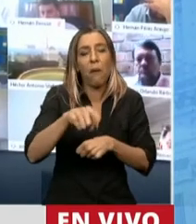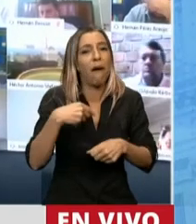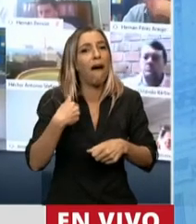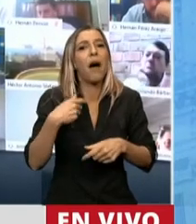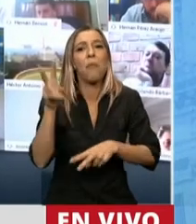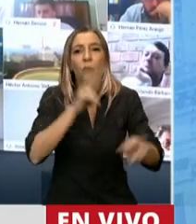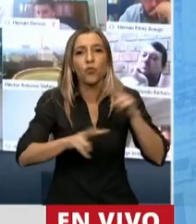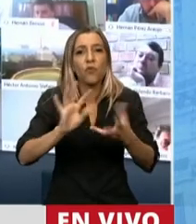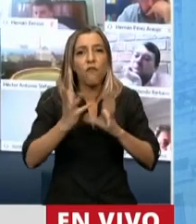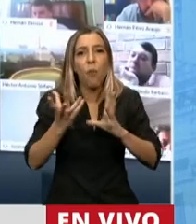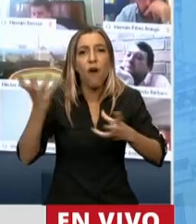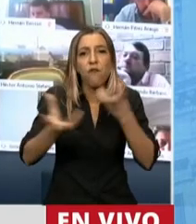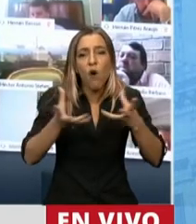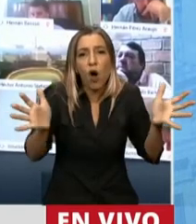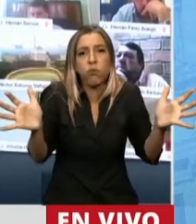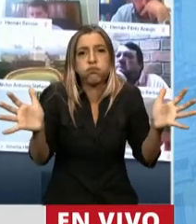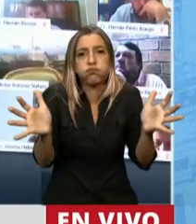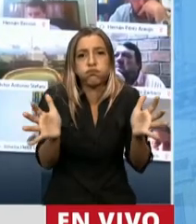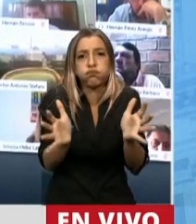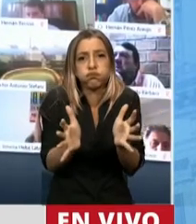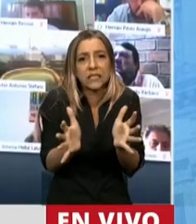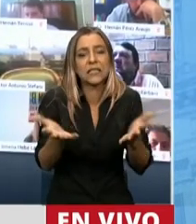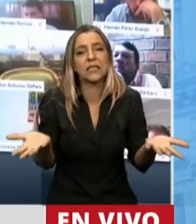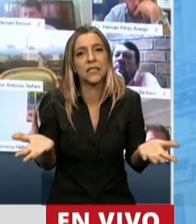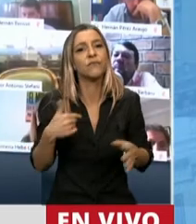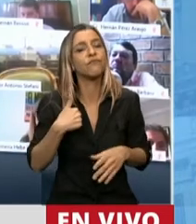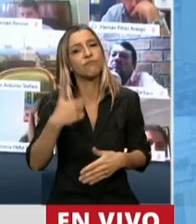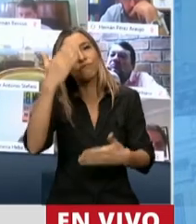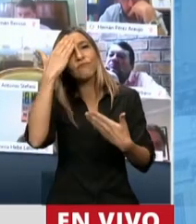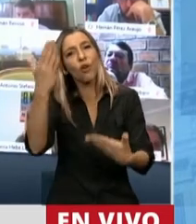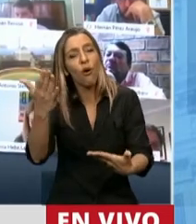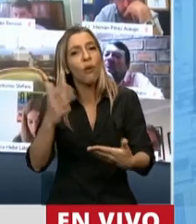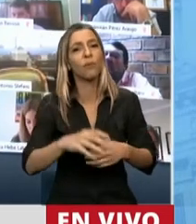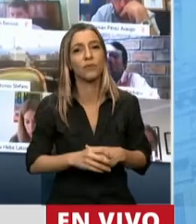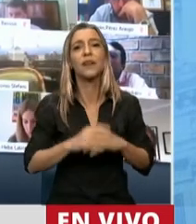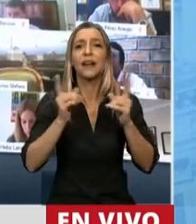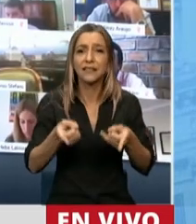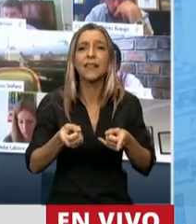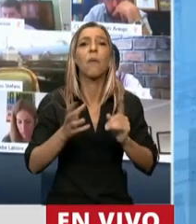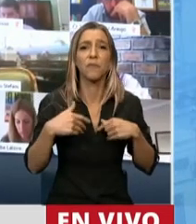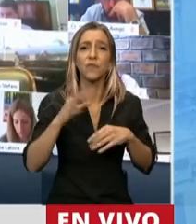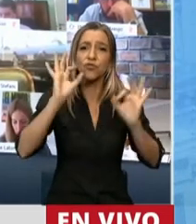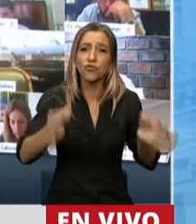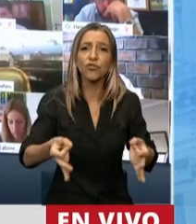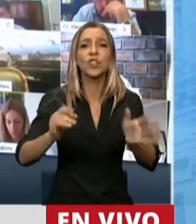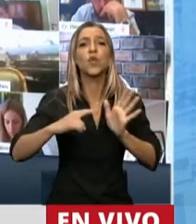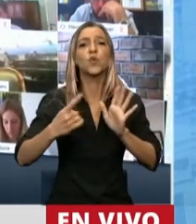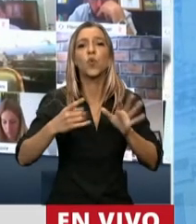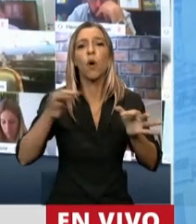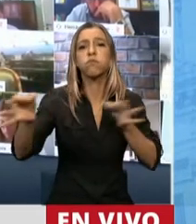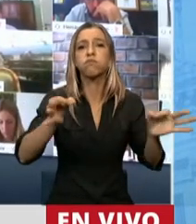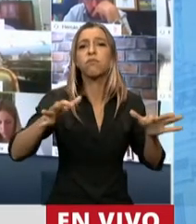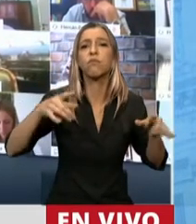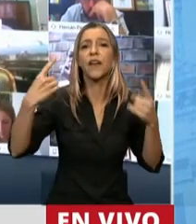mayores. Destaco también la solidaridad de los cuarteles de las ciudades que no han sido tan afectadas porque no han